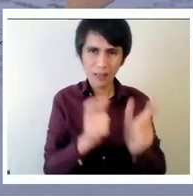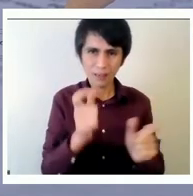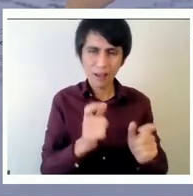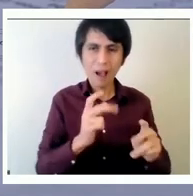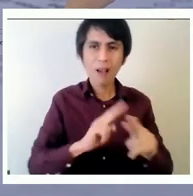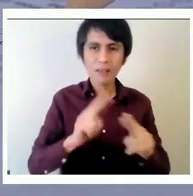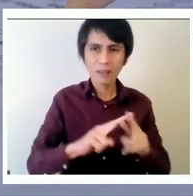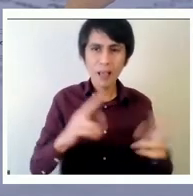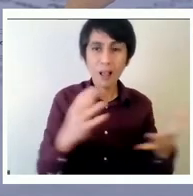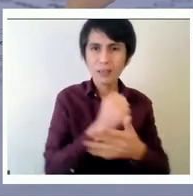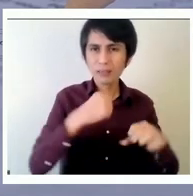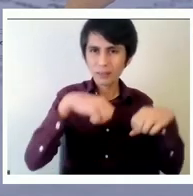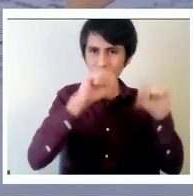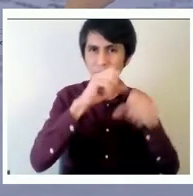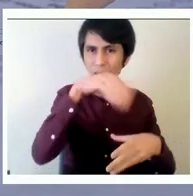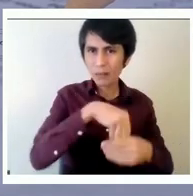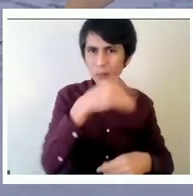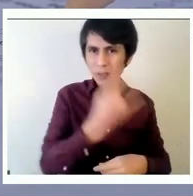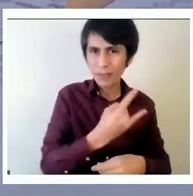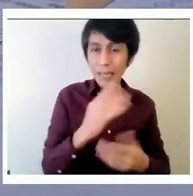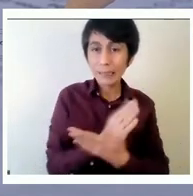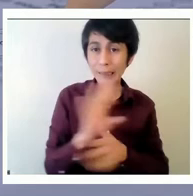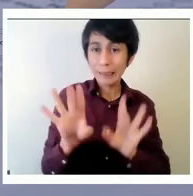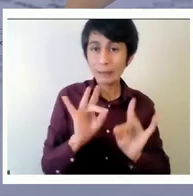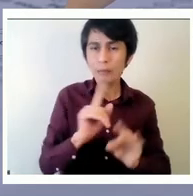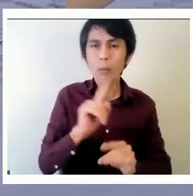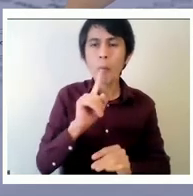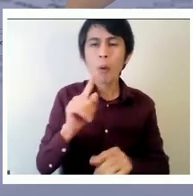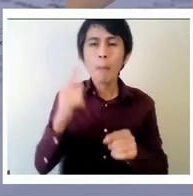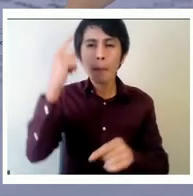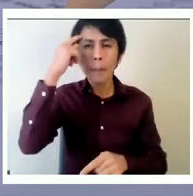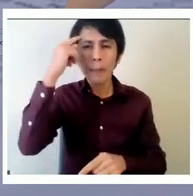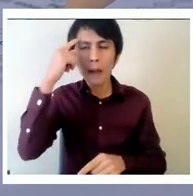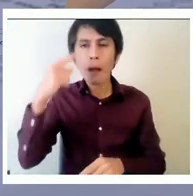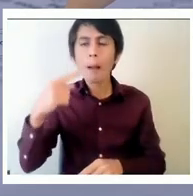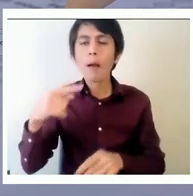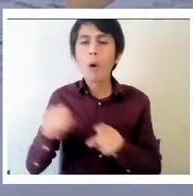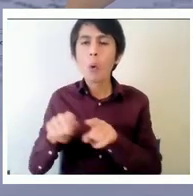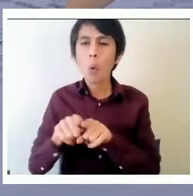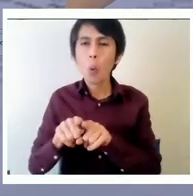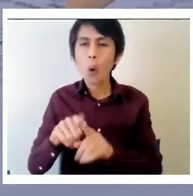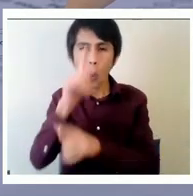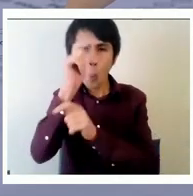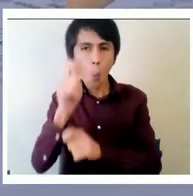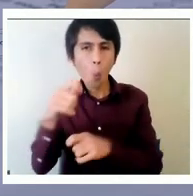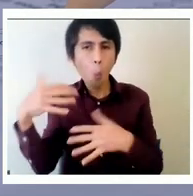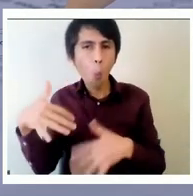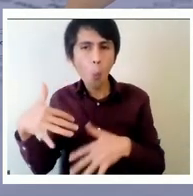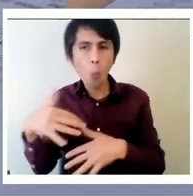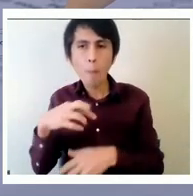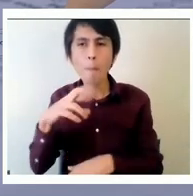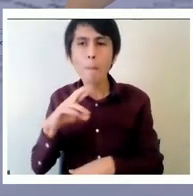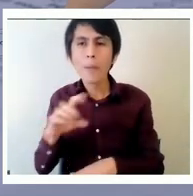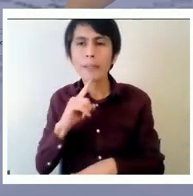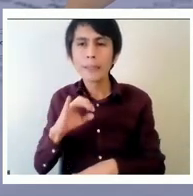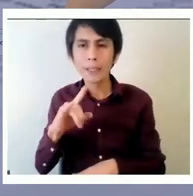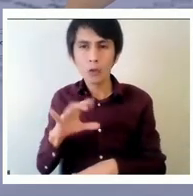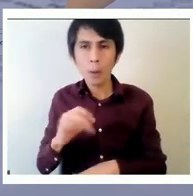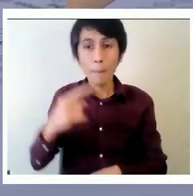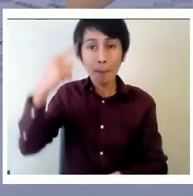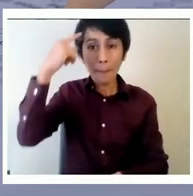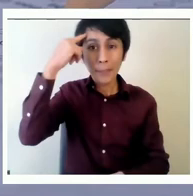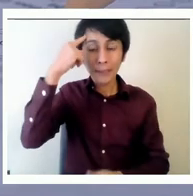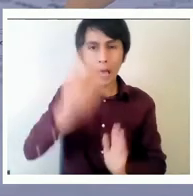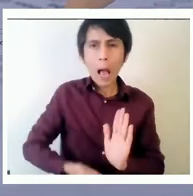exitosas en la universidad sino por prestigio porque la universidad entiende que si pone altas exigencias para su ingreso